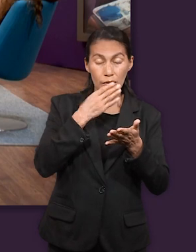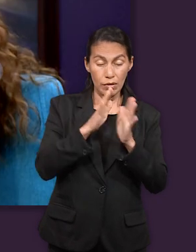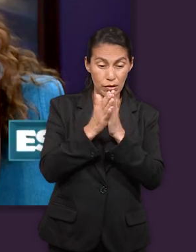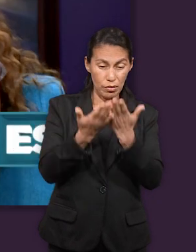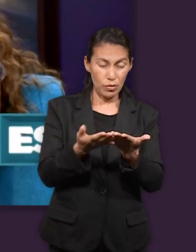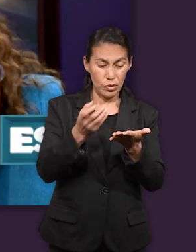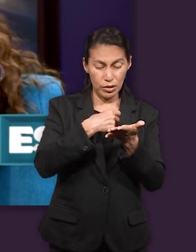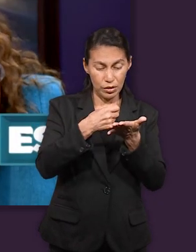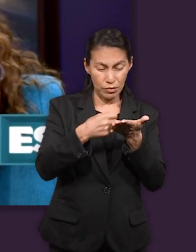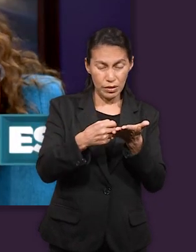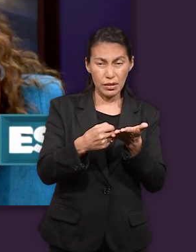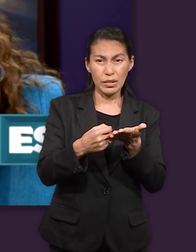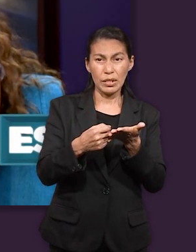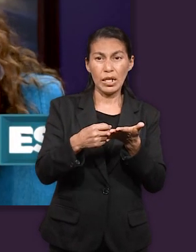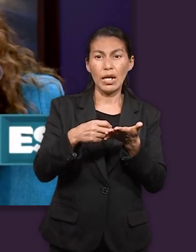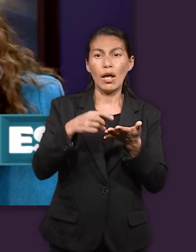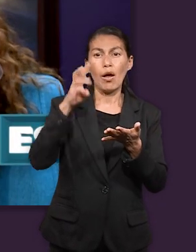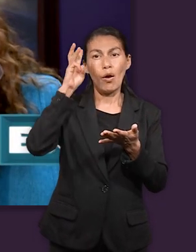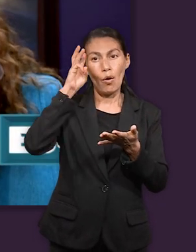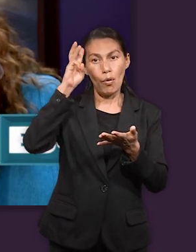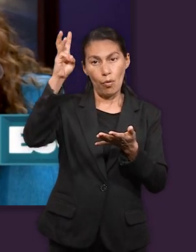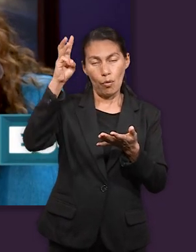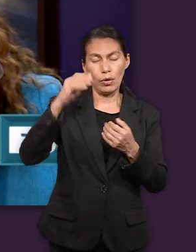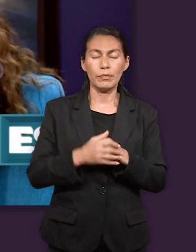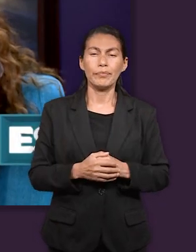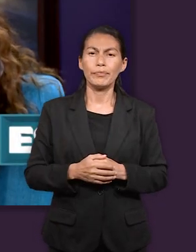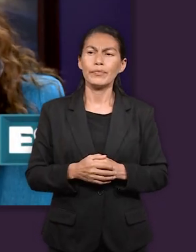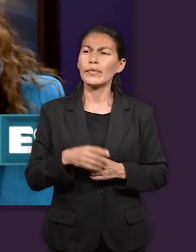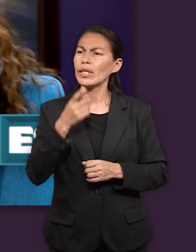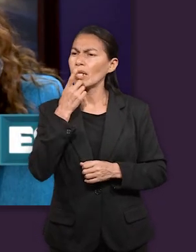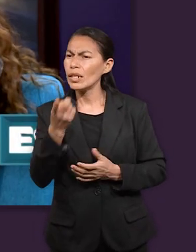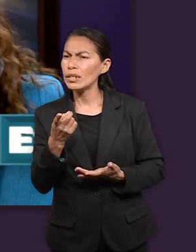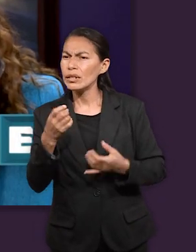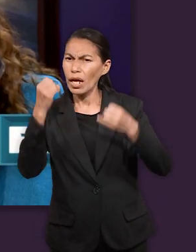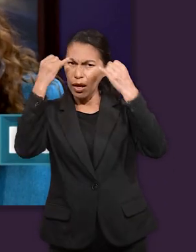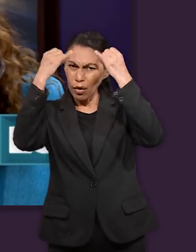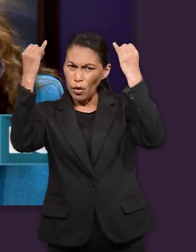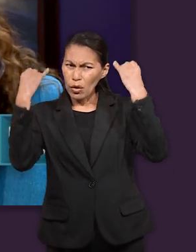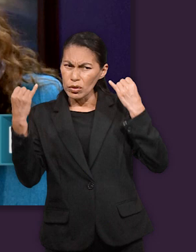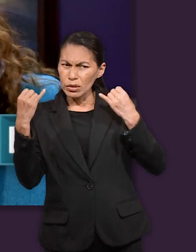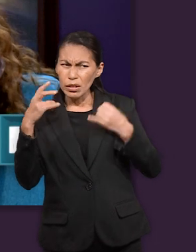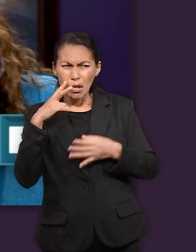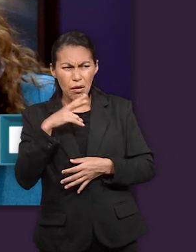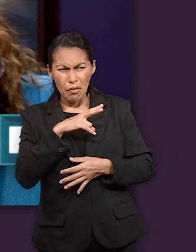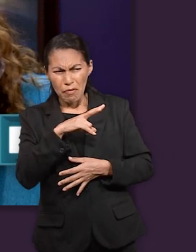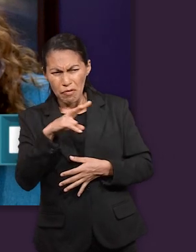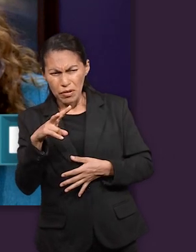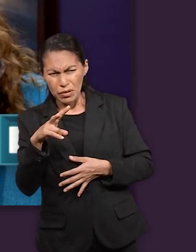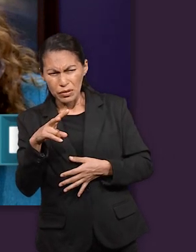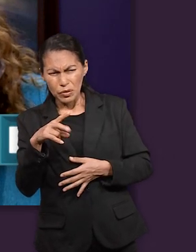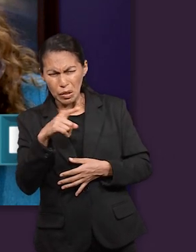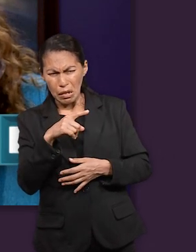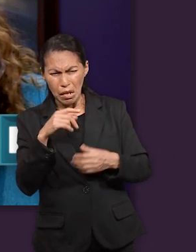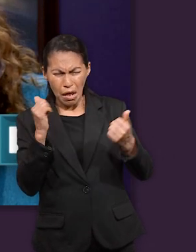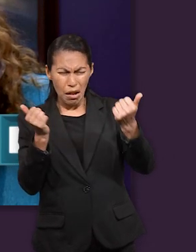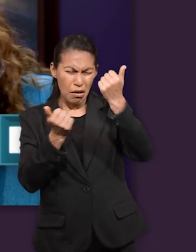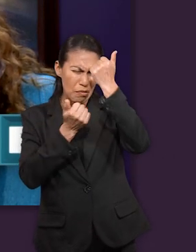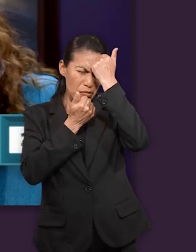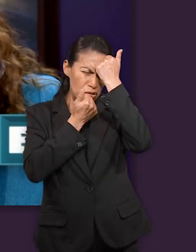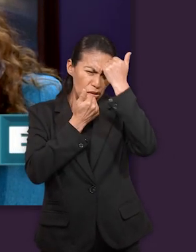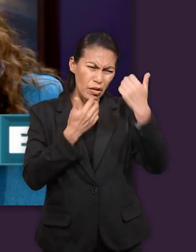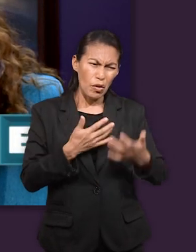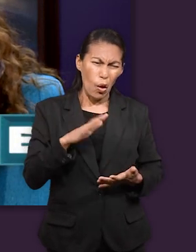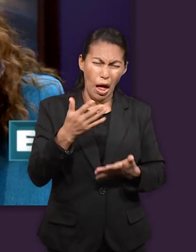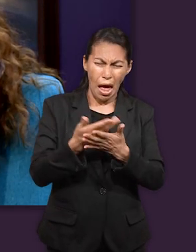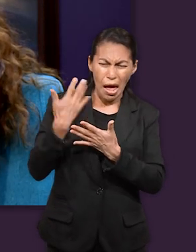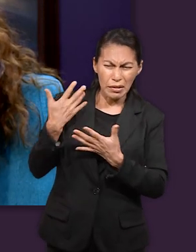Elena de White una escritora cristiana en uno de sus libros José estaba satisfecho había probado a sus hermanos y había visto en ellos